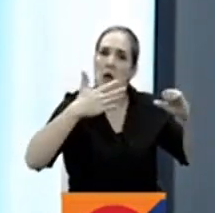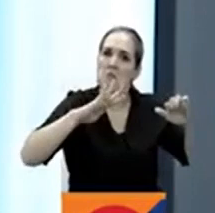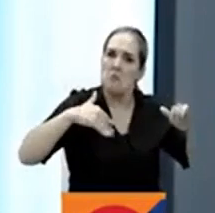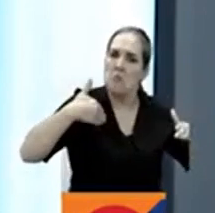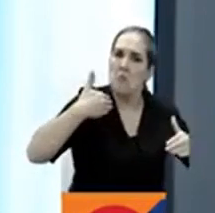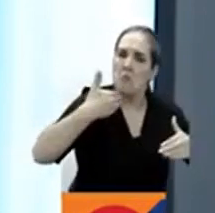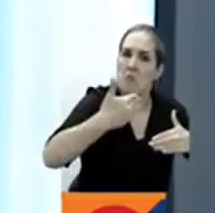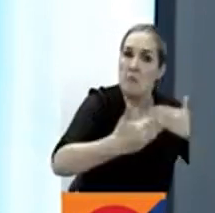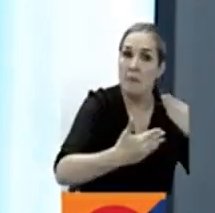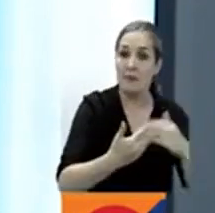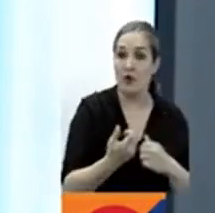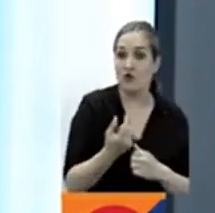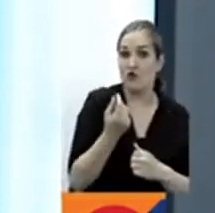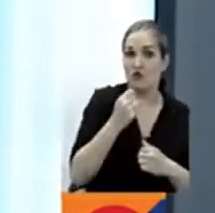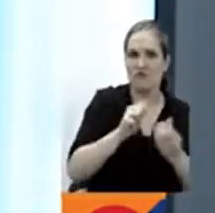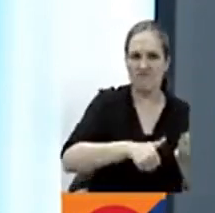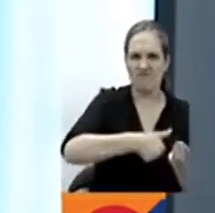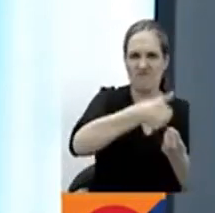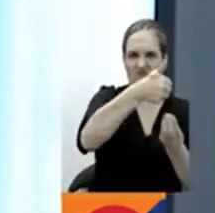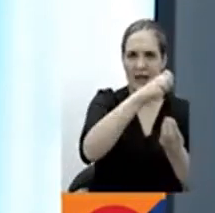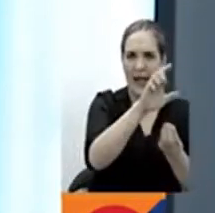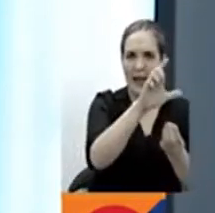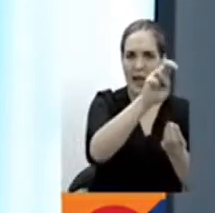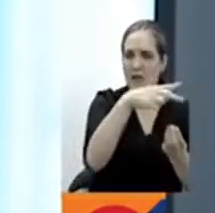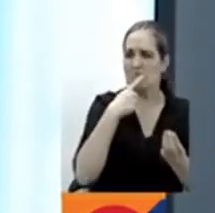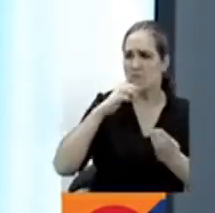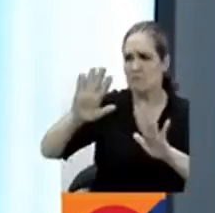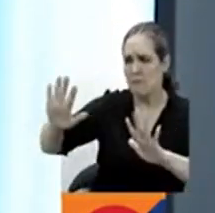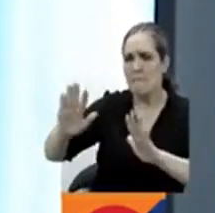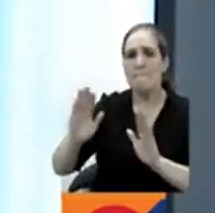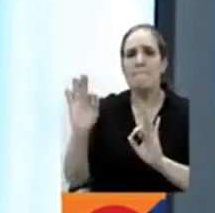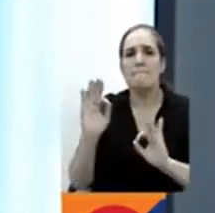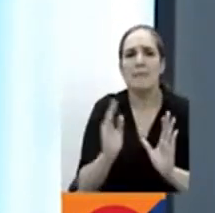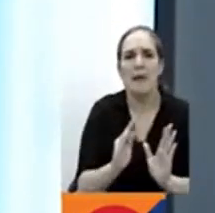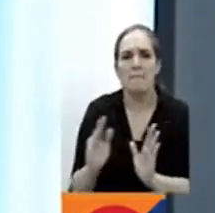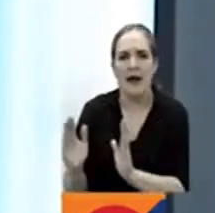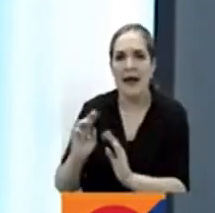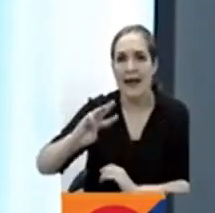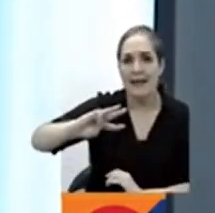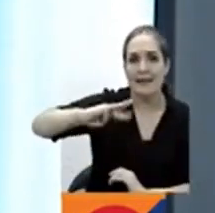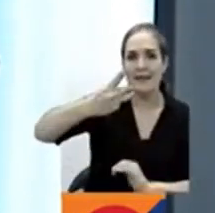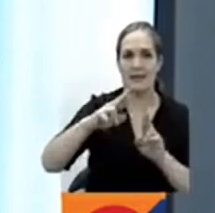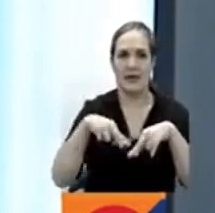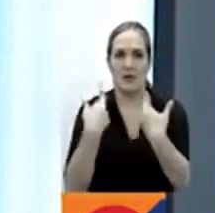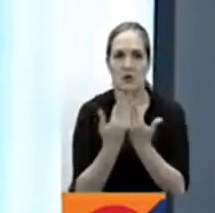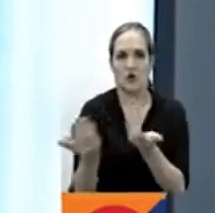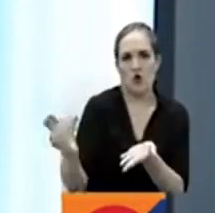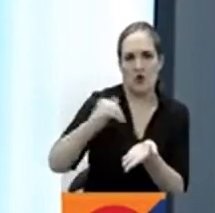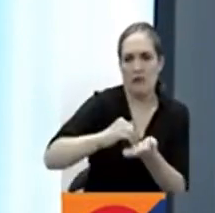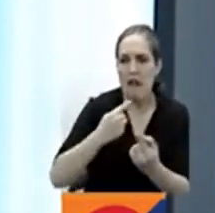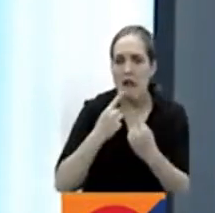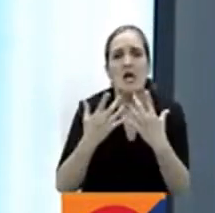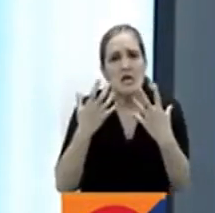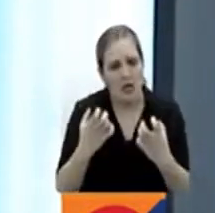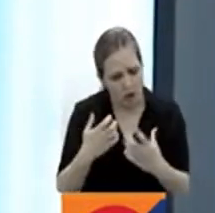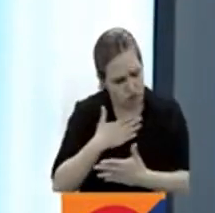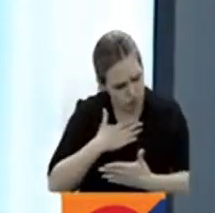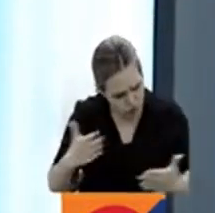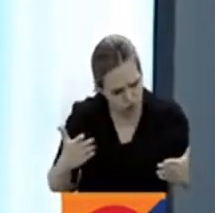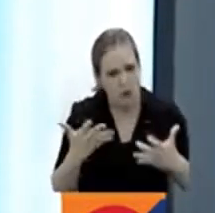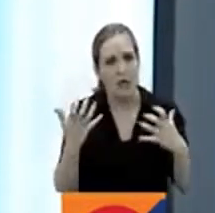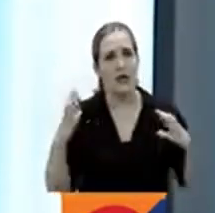comandantes del ELN, se refirió a la preparación del tercer ciclo de los diálogos y su voluntad de avanzar en un cese al fuego bilateral.